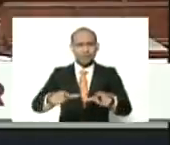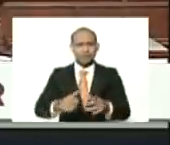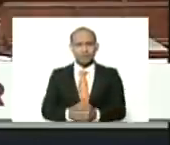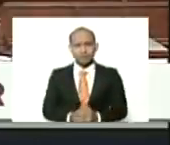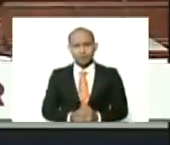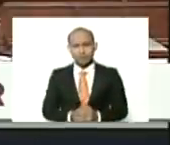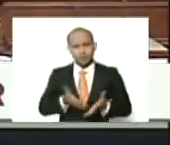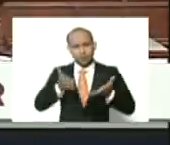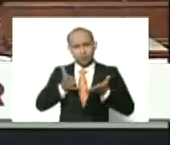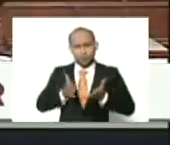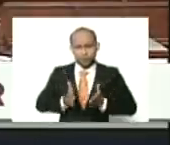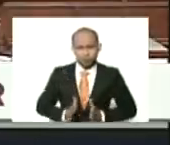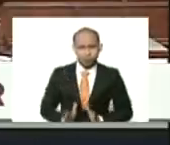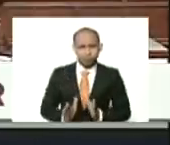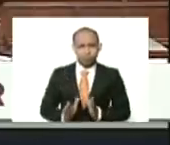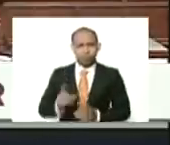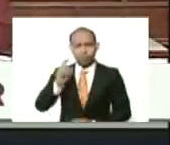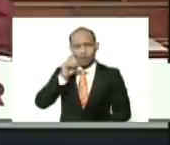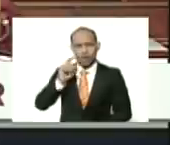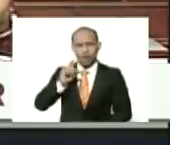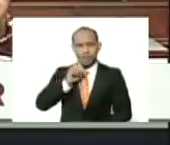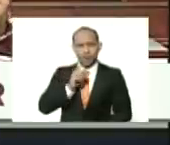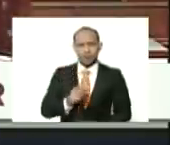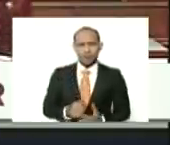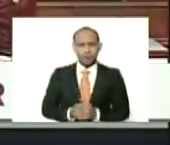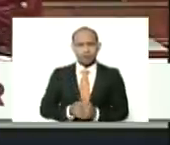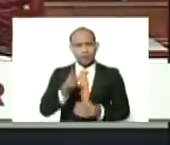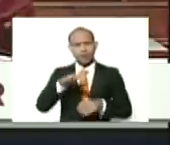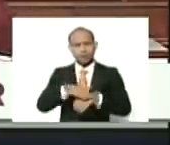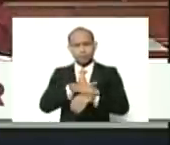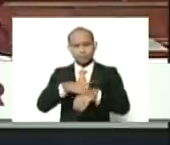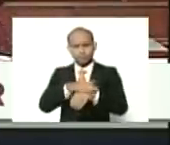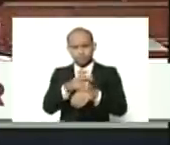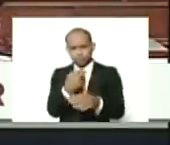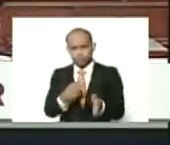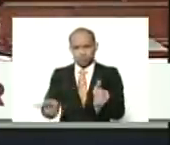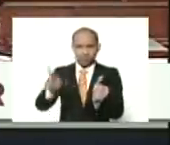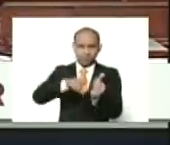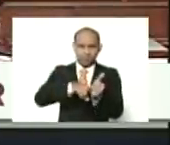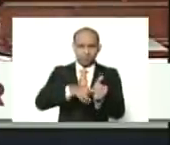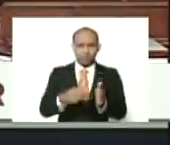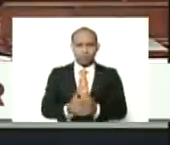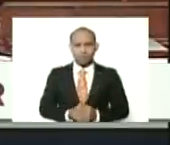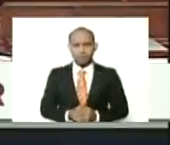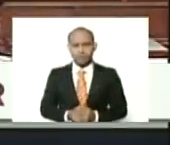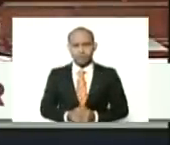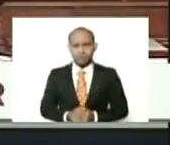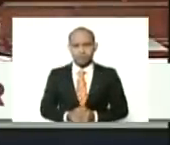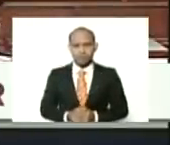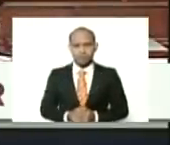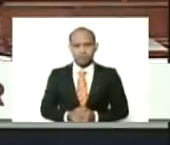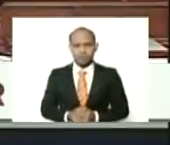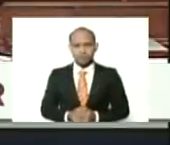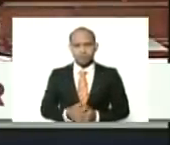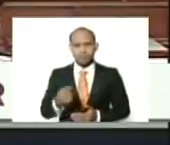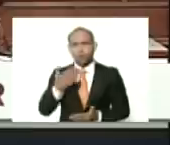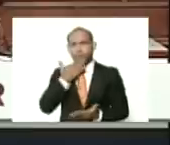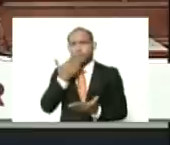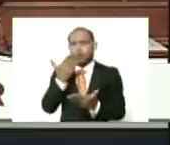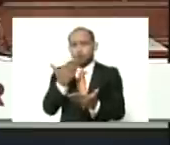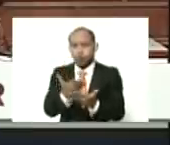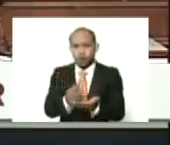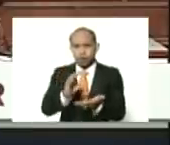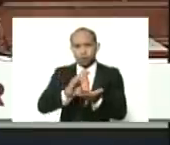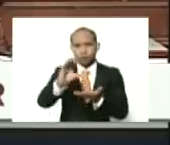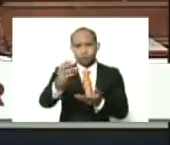de parto gestacional, perdón, repito, repito, solicitud de